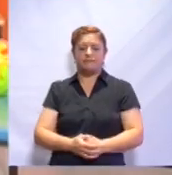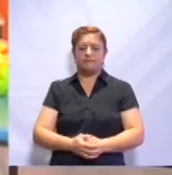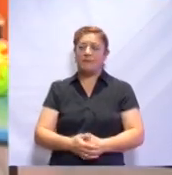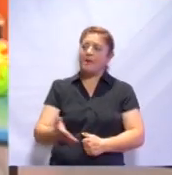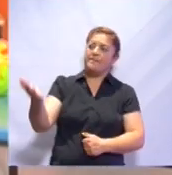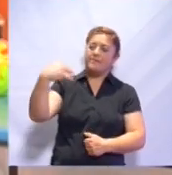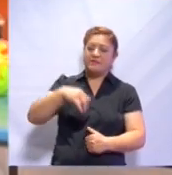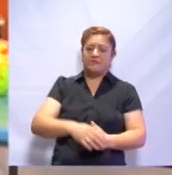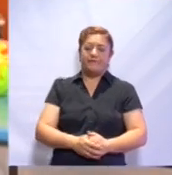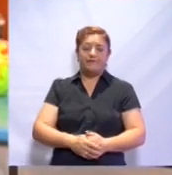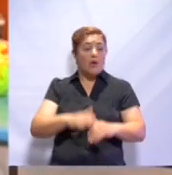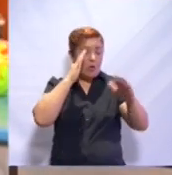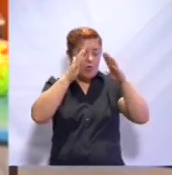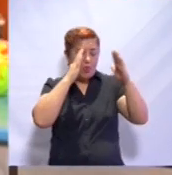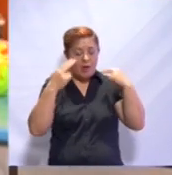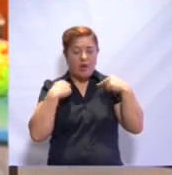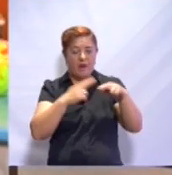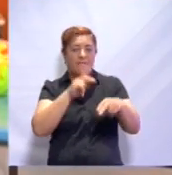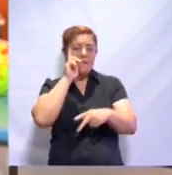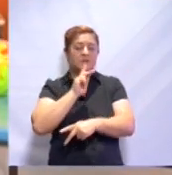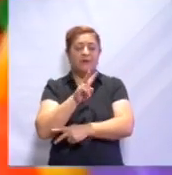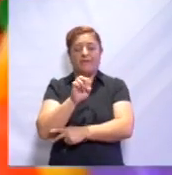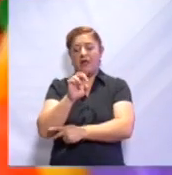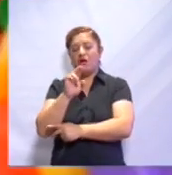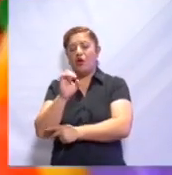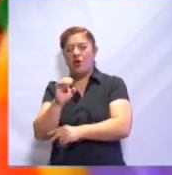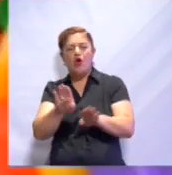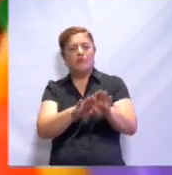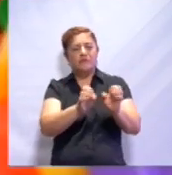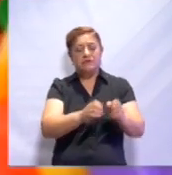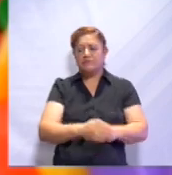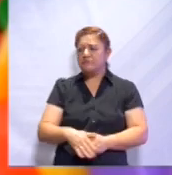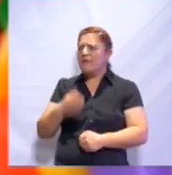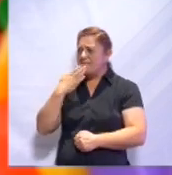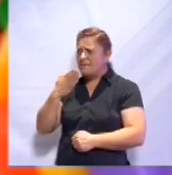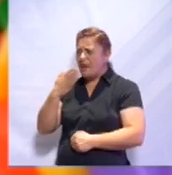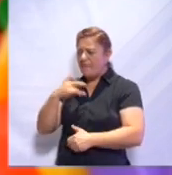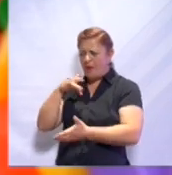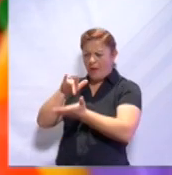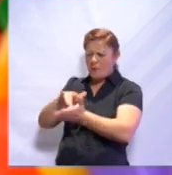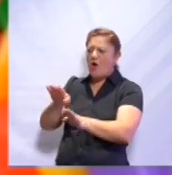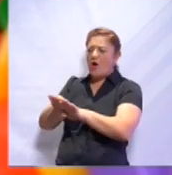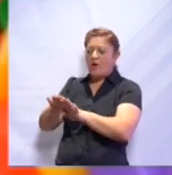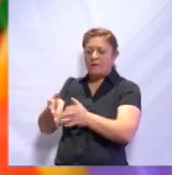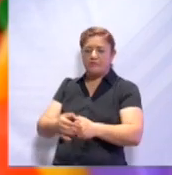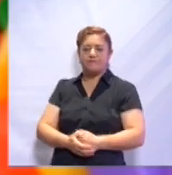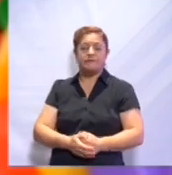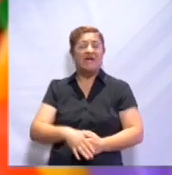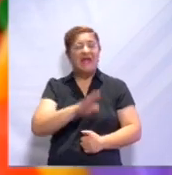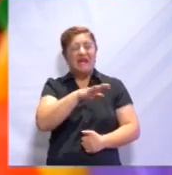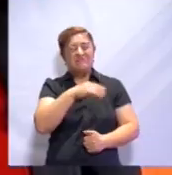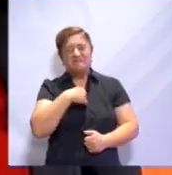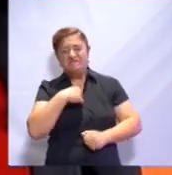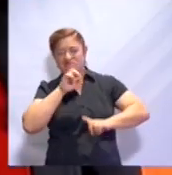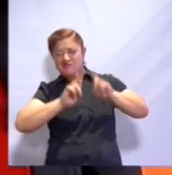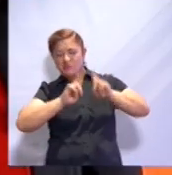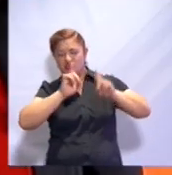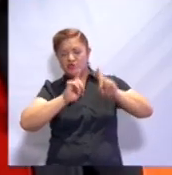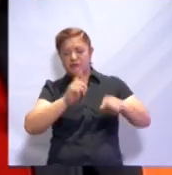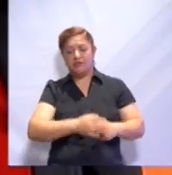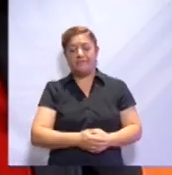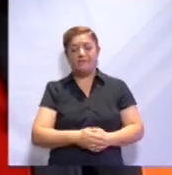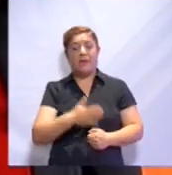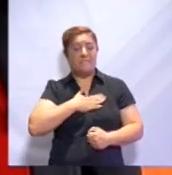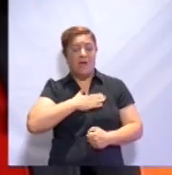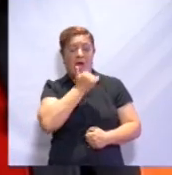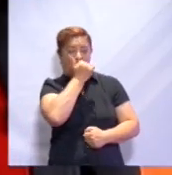Hola, maestra Vera, ¿cómo estás? Bien, gracias. ¿En qué te puedo apoyar? Mira, lo que pasa es que tengo una duda. Uno